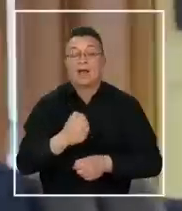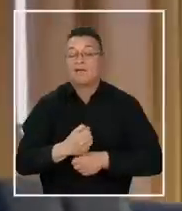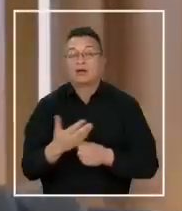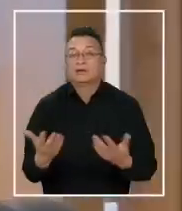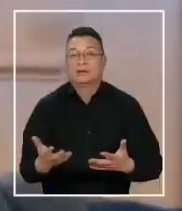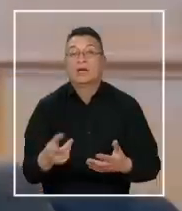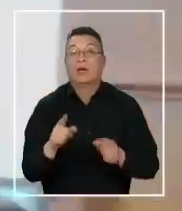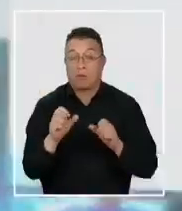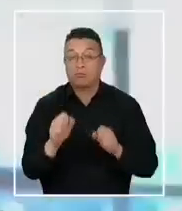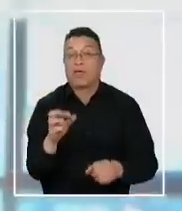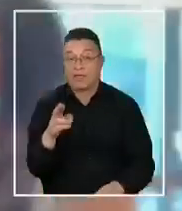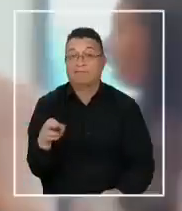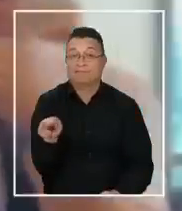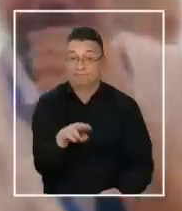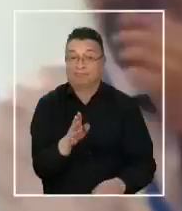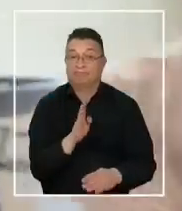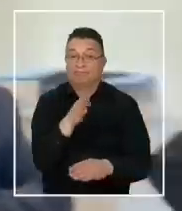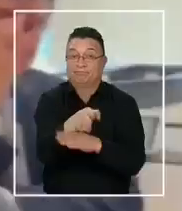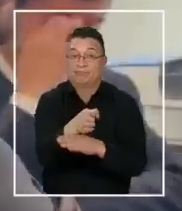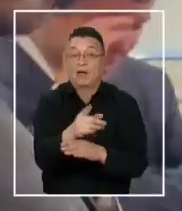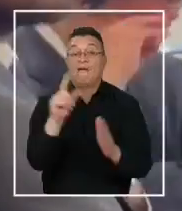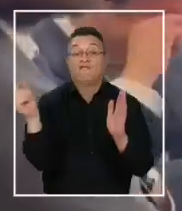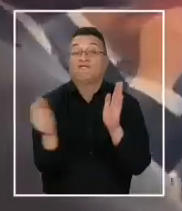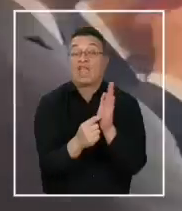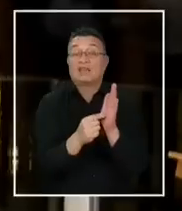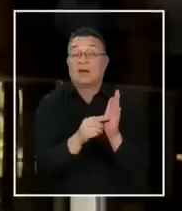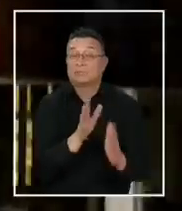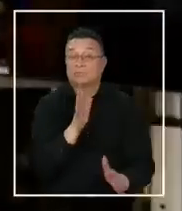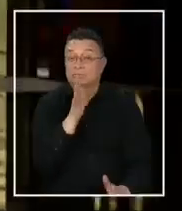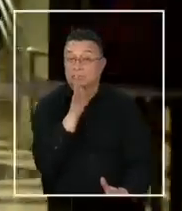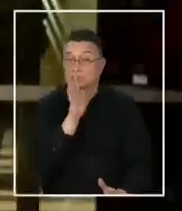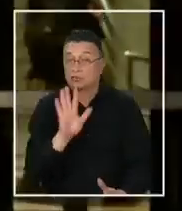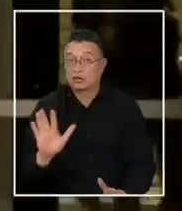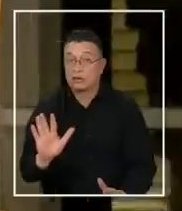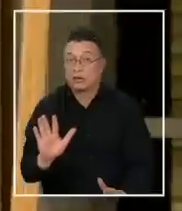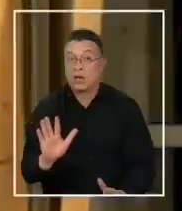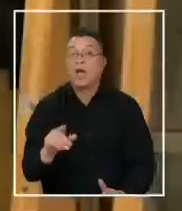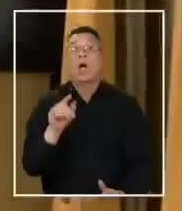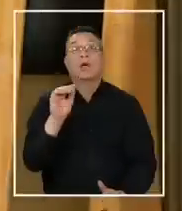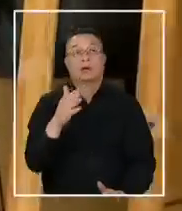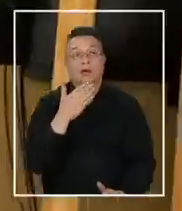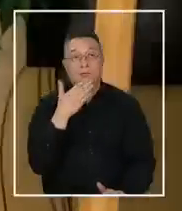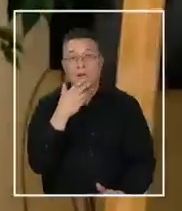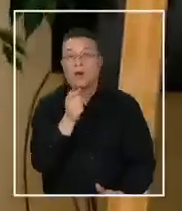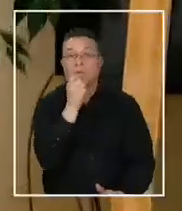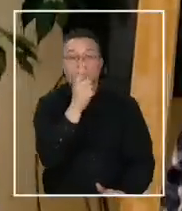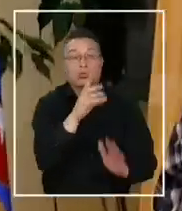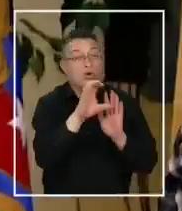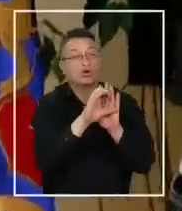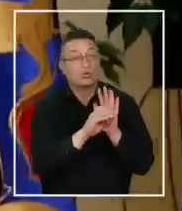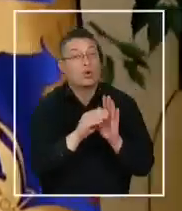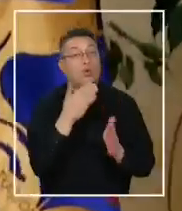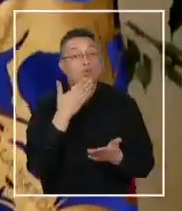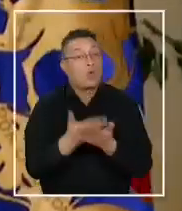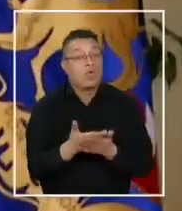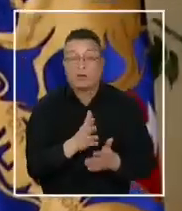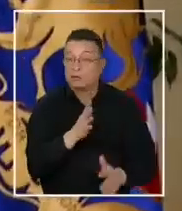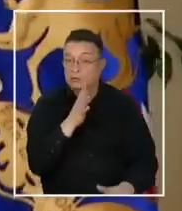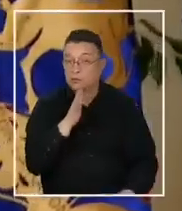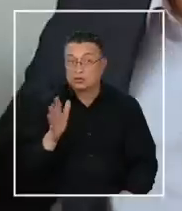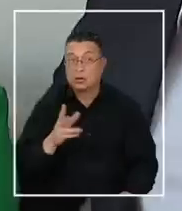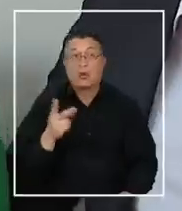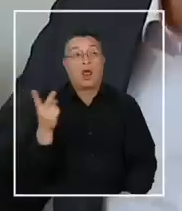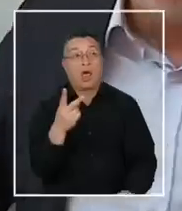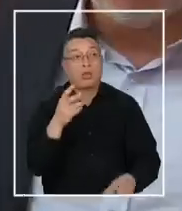que posiblemente deba repetir, aunque la fecha aún no está clara. Tampoco para su acusación constitucional, ambas